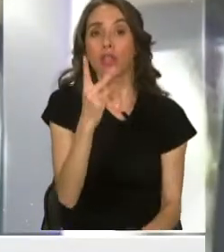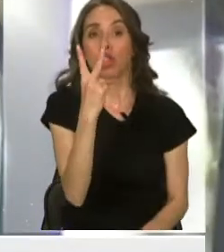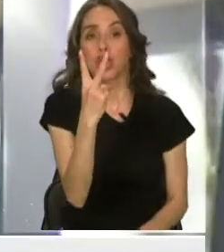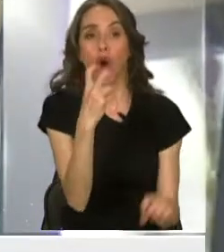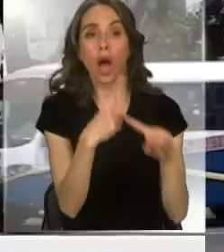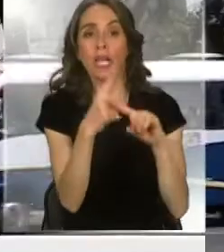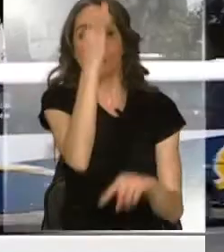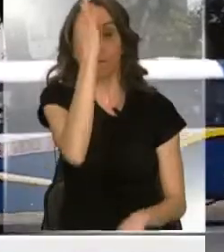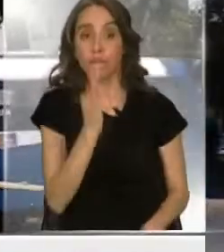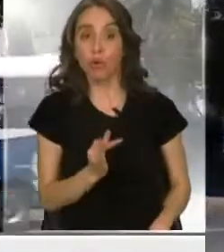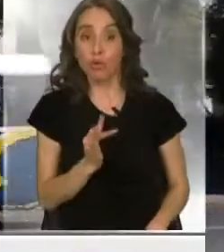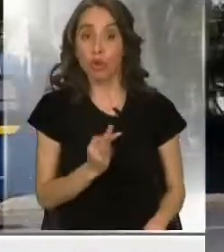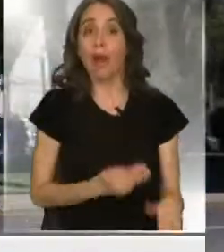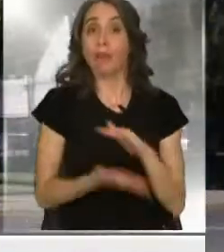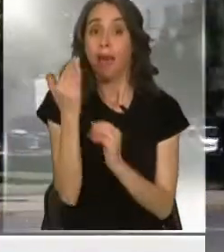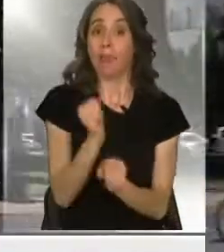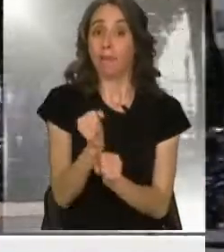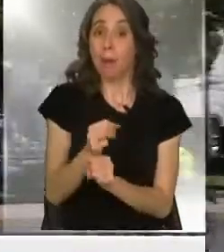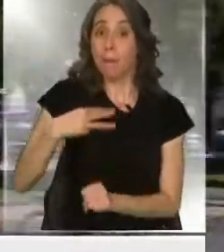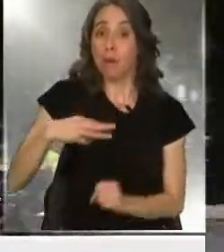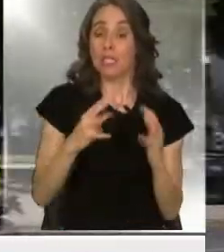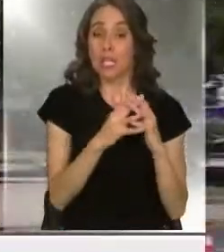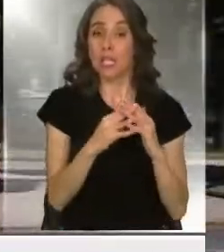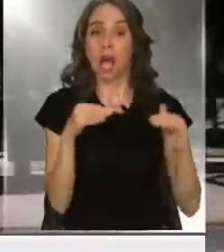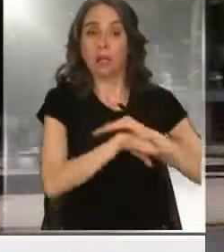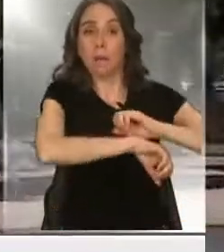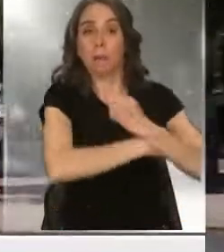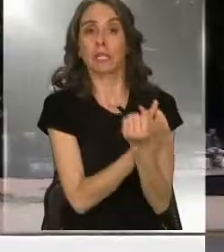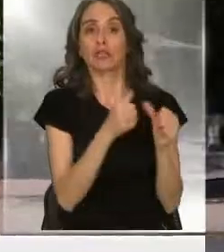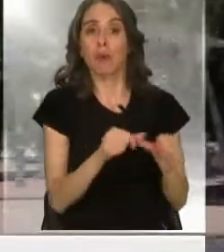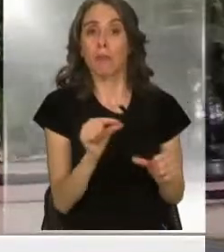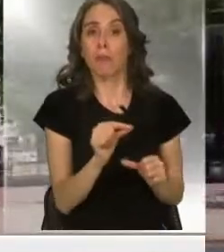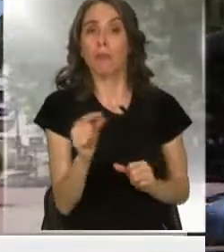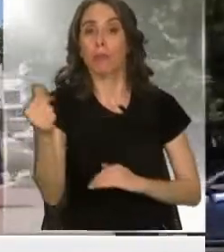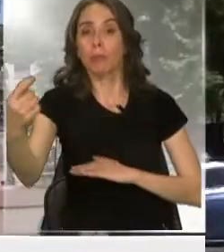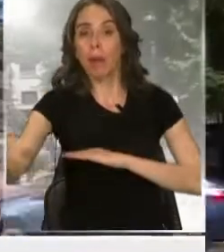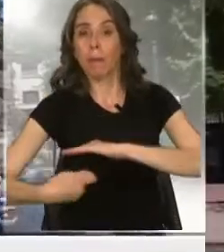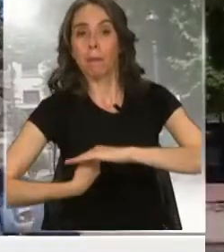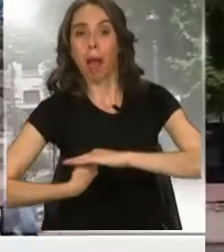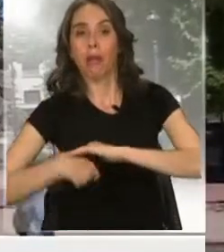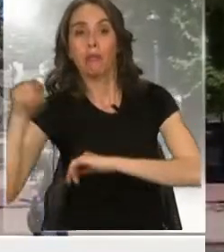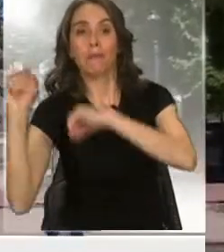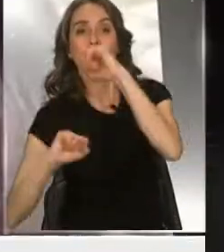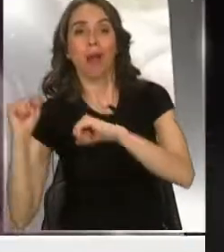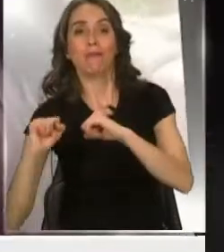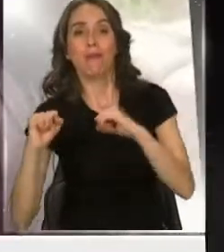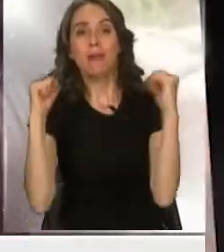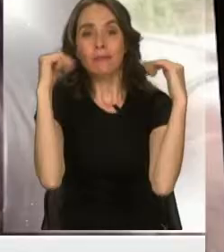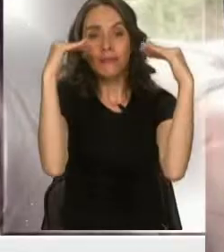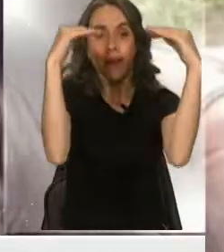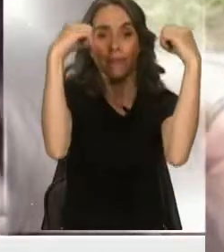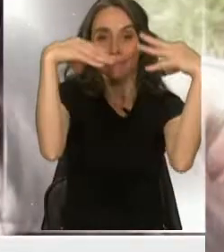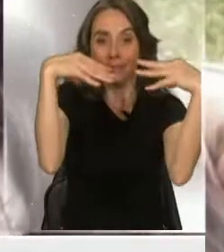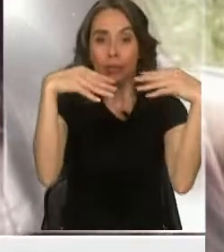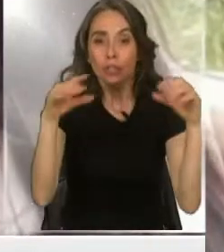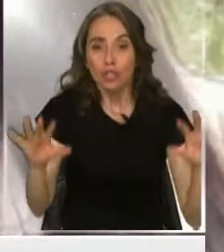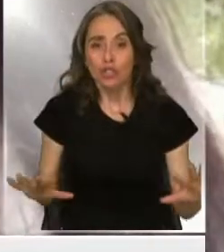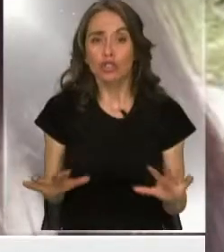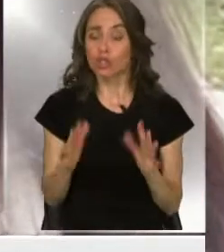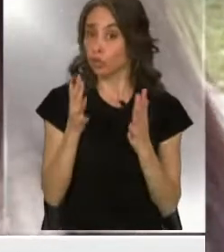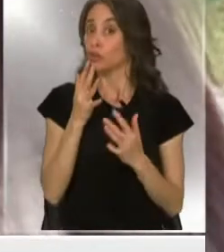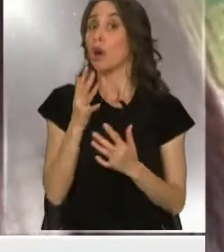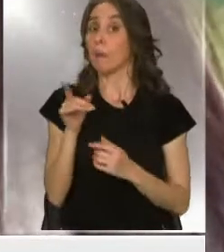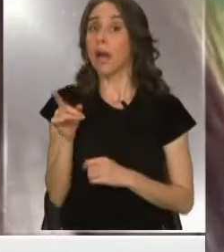en prisión preventiva por el supuesto delito de cohecho. Coincidentemente, y para nuestra sorpresa,